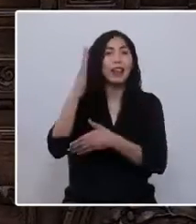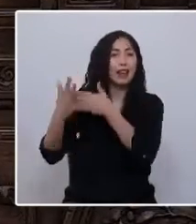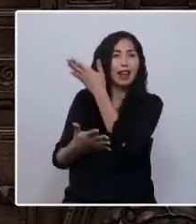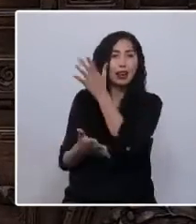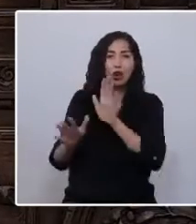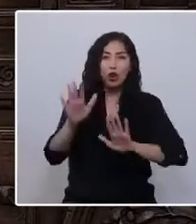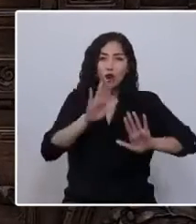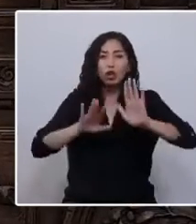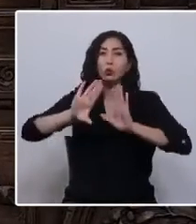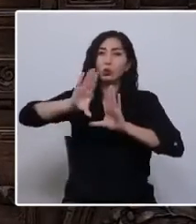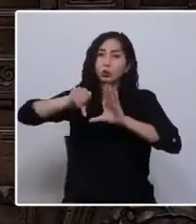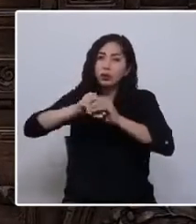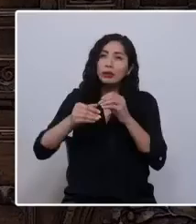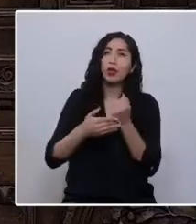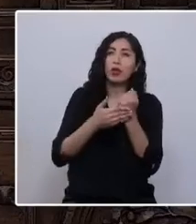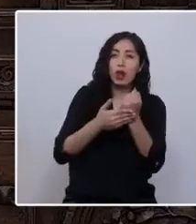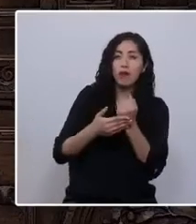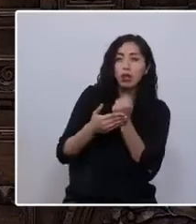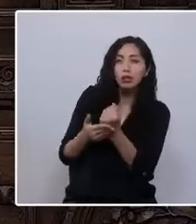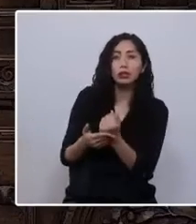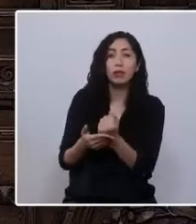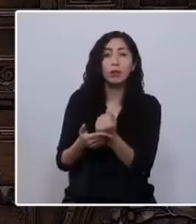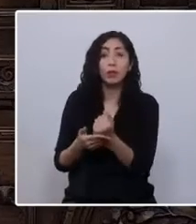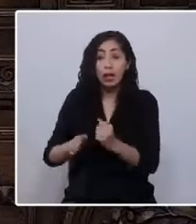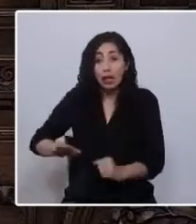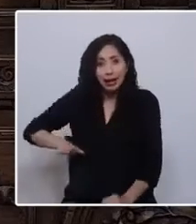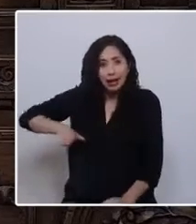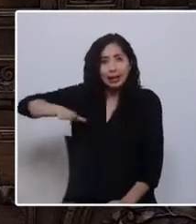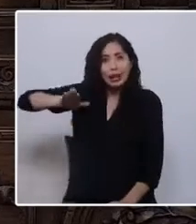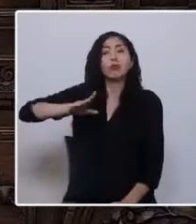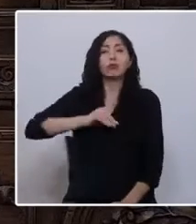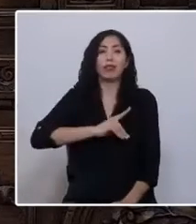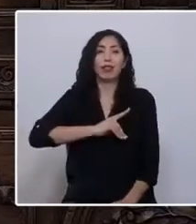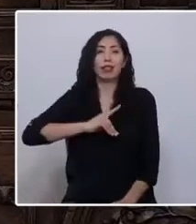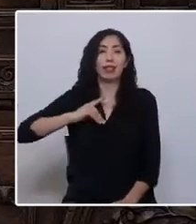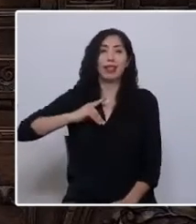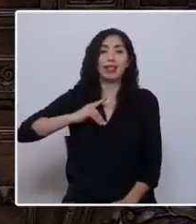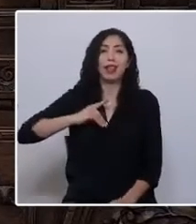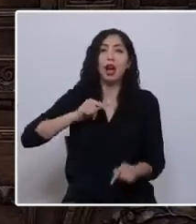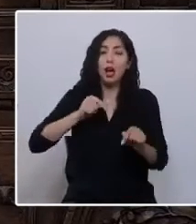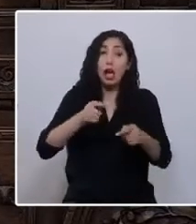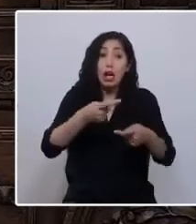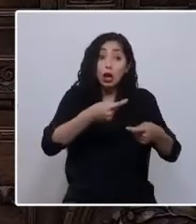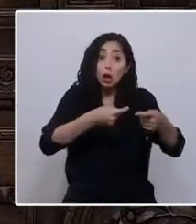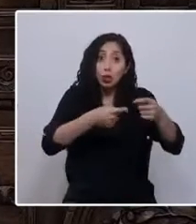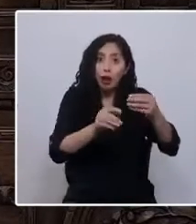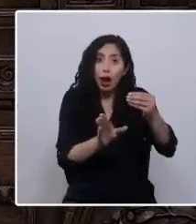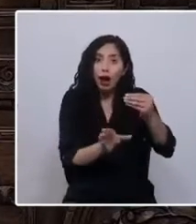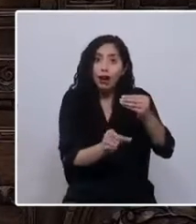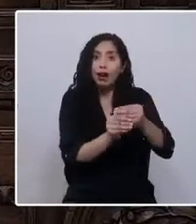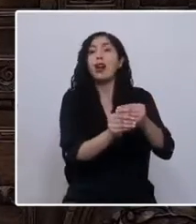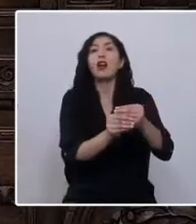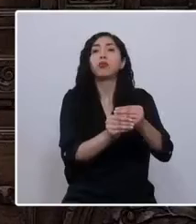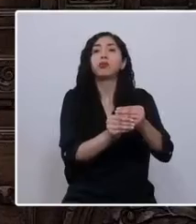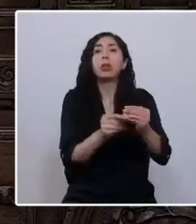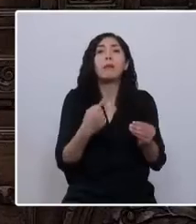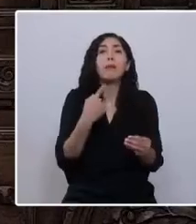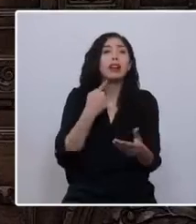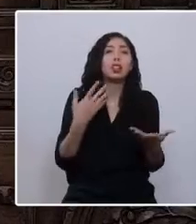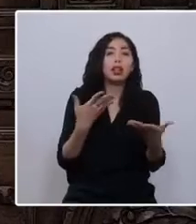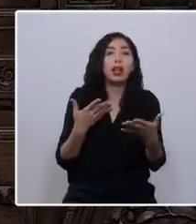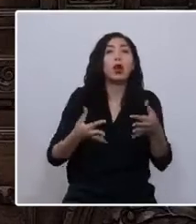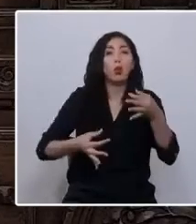inclusiva, colaborativa e innovadora. Crecer con dignidad, donde el valor agregado de la economía está dado por su impacto en la justicia,